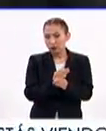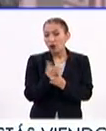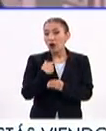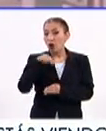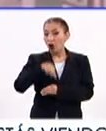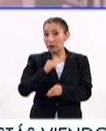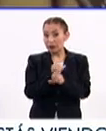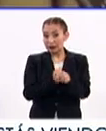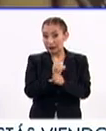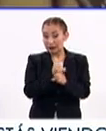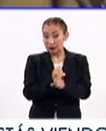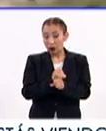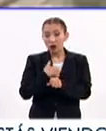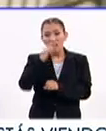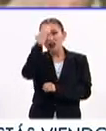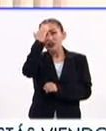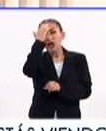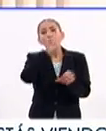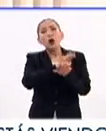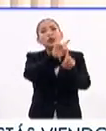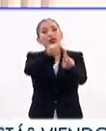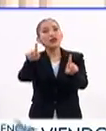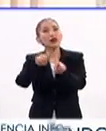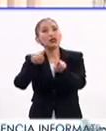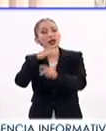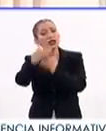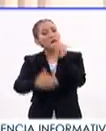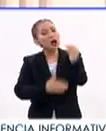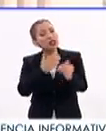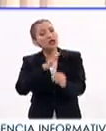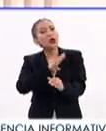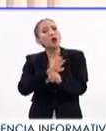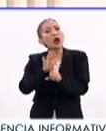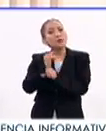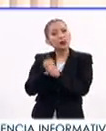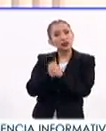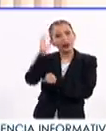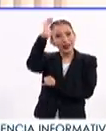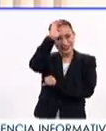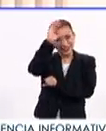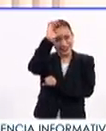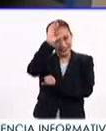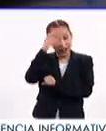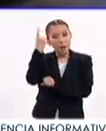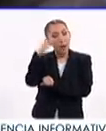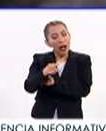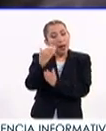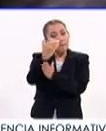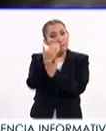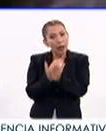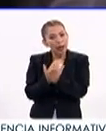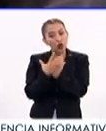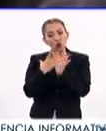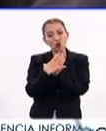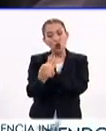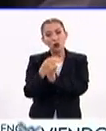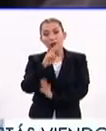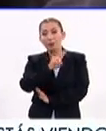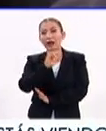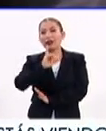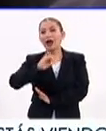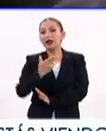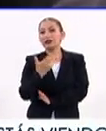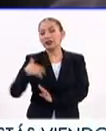En nuestro reportaje del día conoceremos los diferentes avances e investigaciones científicas para disminuir el contagio del